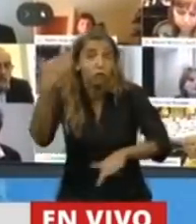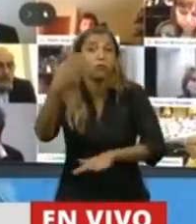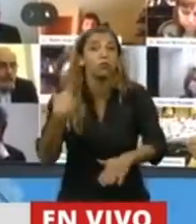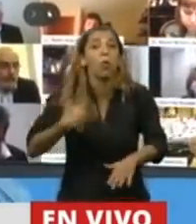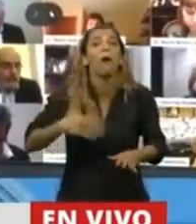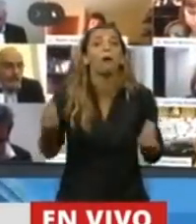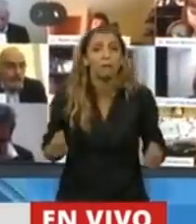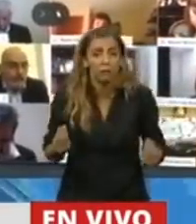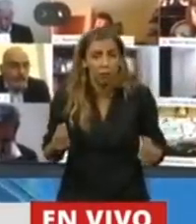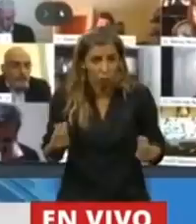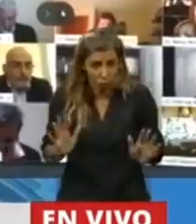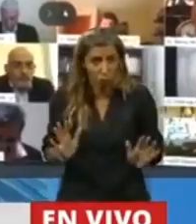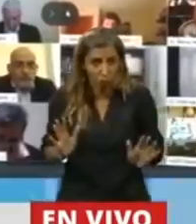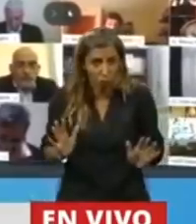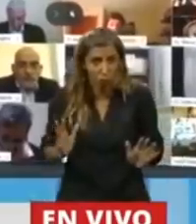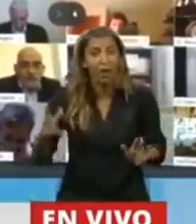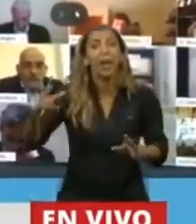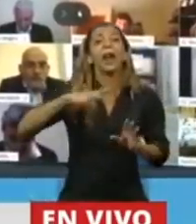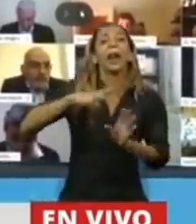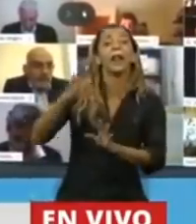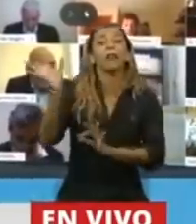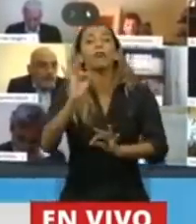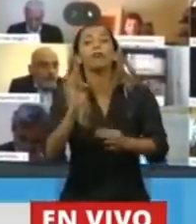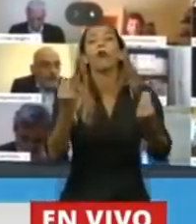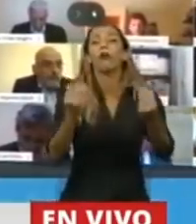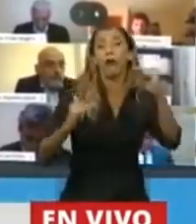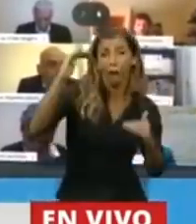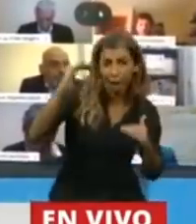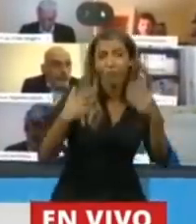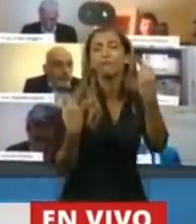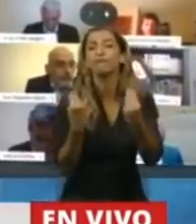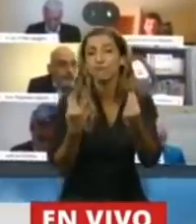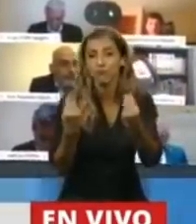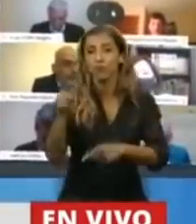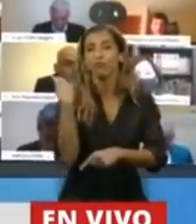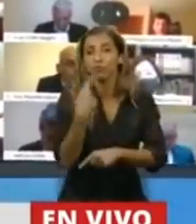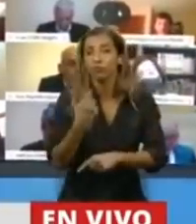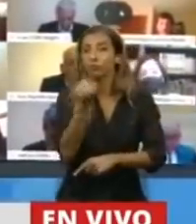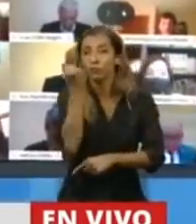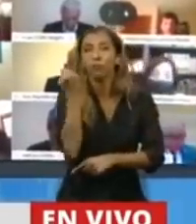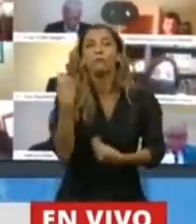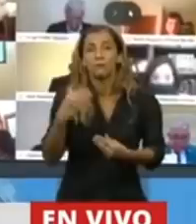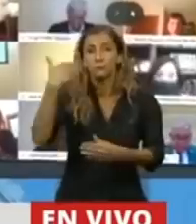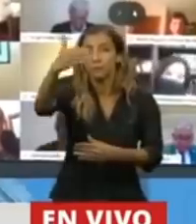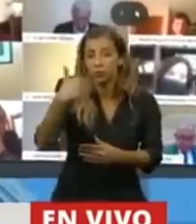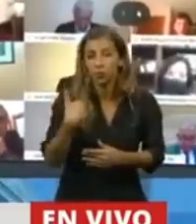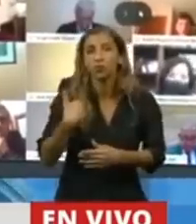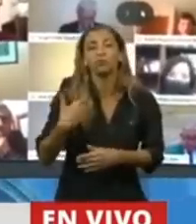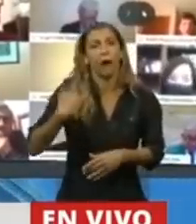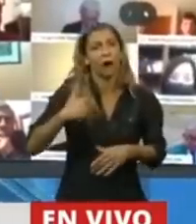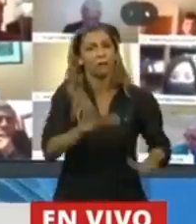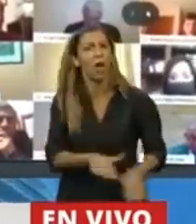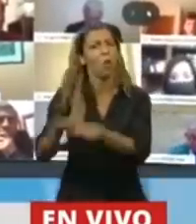nosotros lo que tenemos que pensar seriamente es cómo construimos un país más justo, para que cuando vengan, como bien marca, y les decía en un principio,